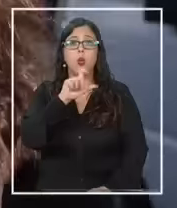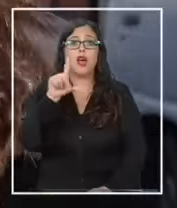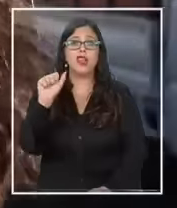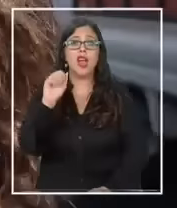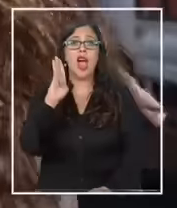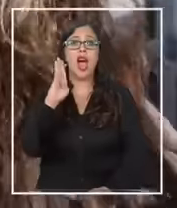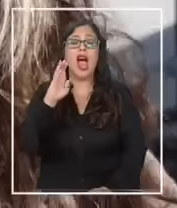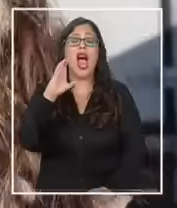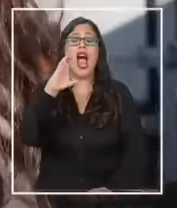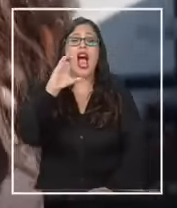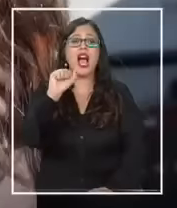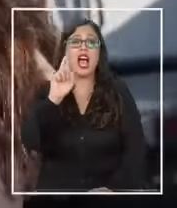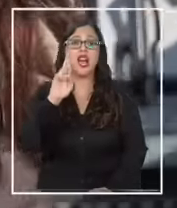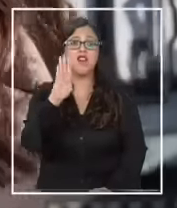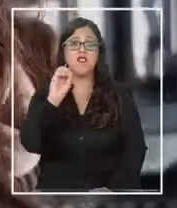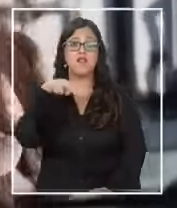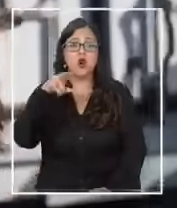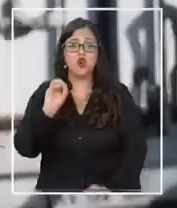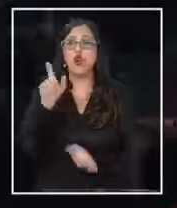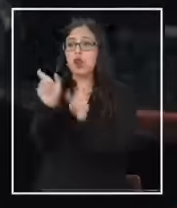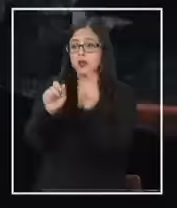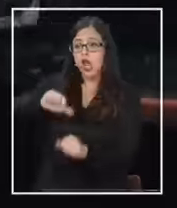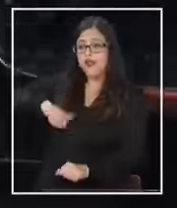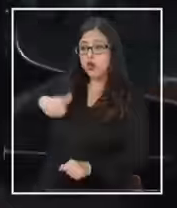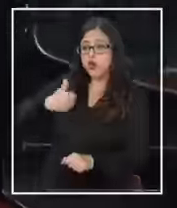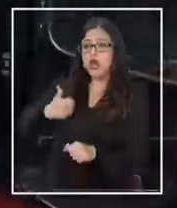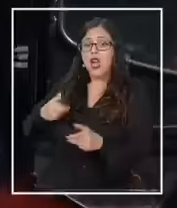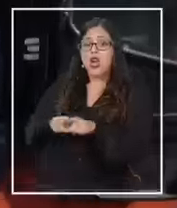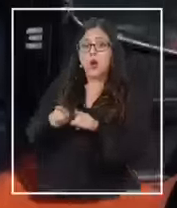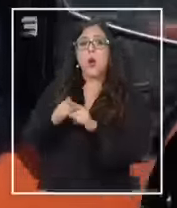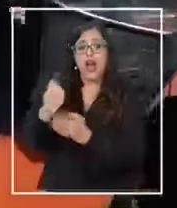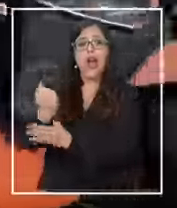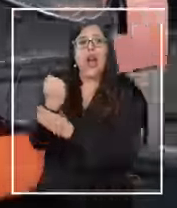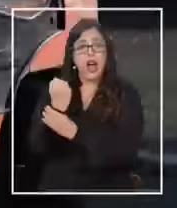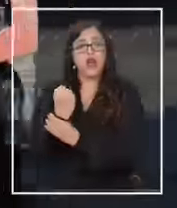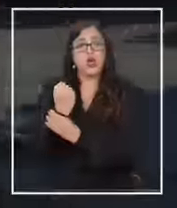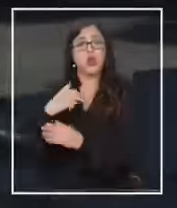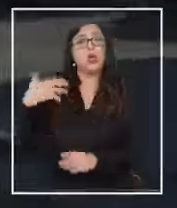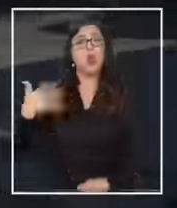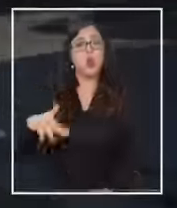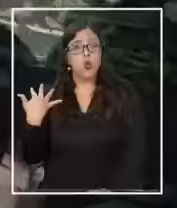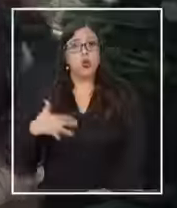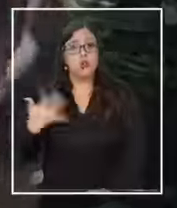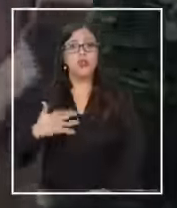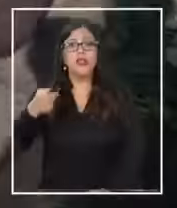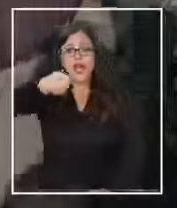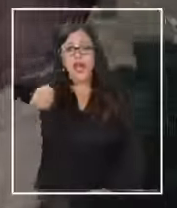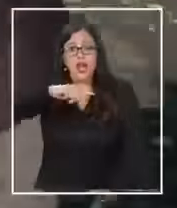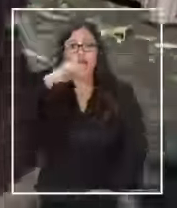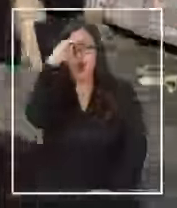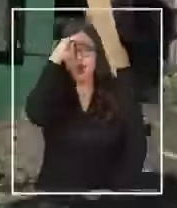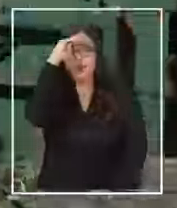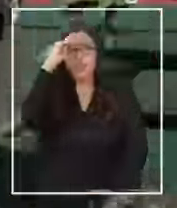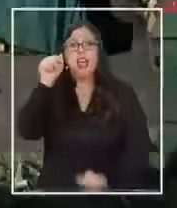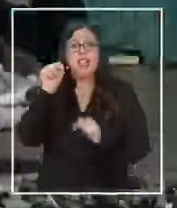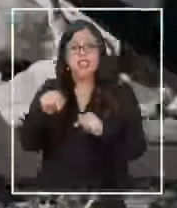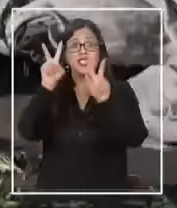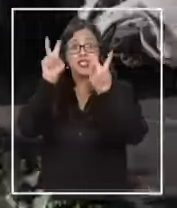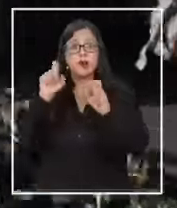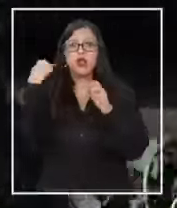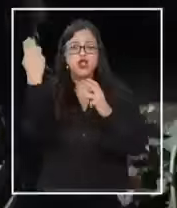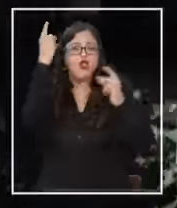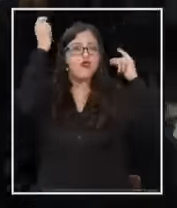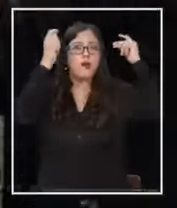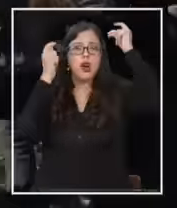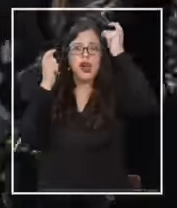los voluntarios son nuestra pieza fundamental y clave creen en nosotros y gracias a ese creer creamos